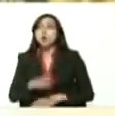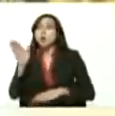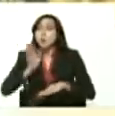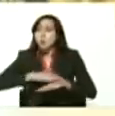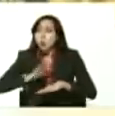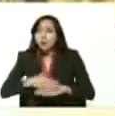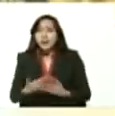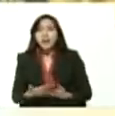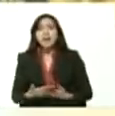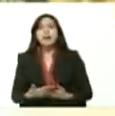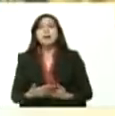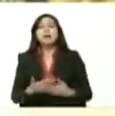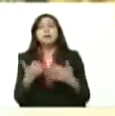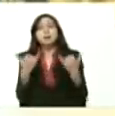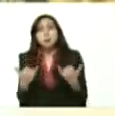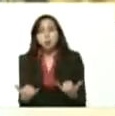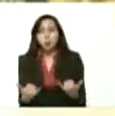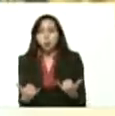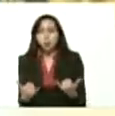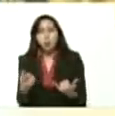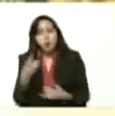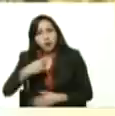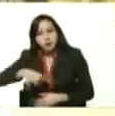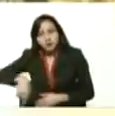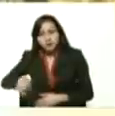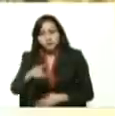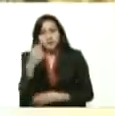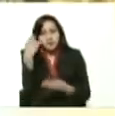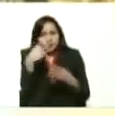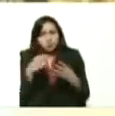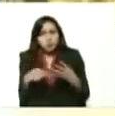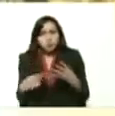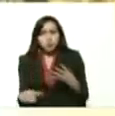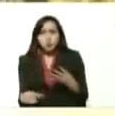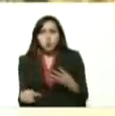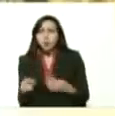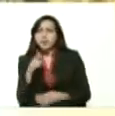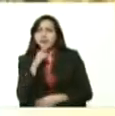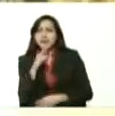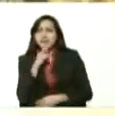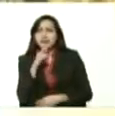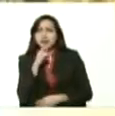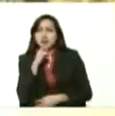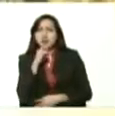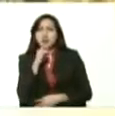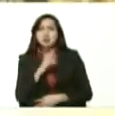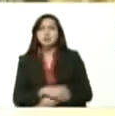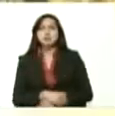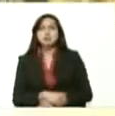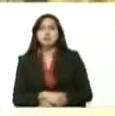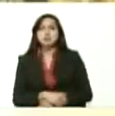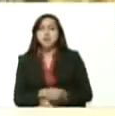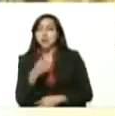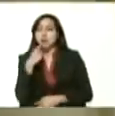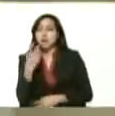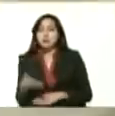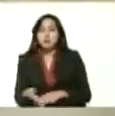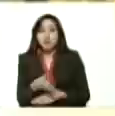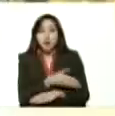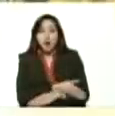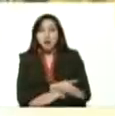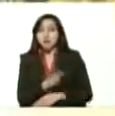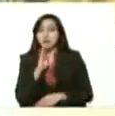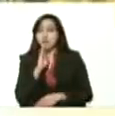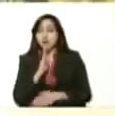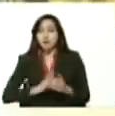en este caso de los elementos más complejos lo decía el superintendente